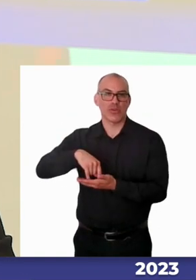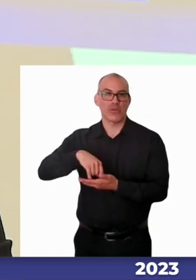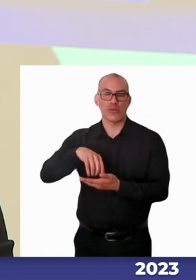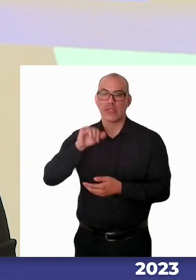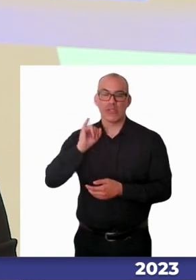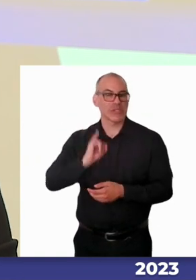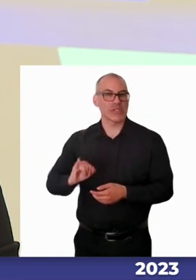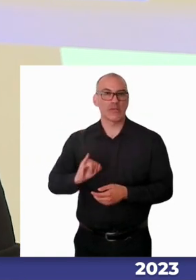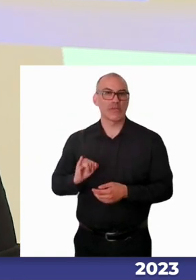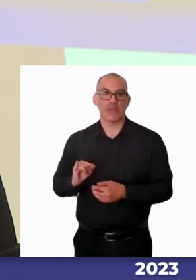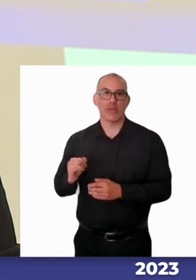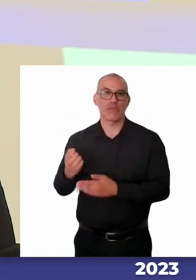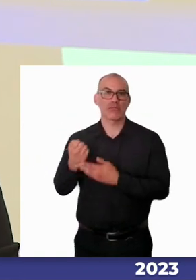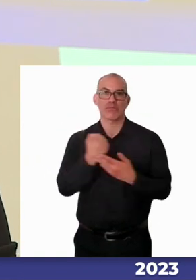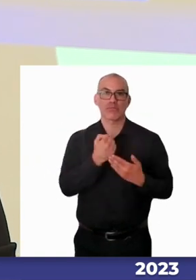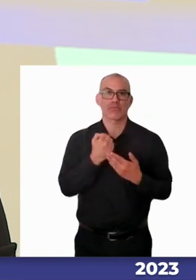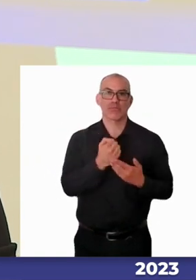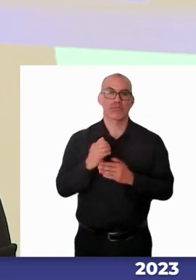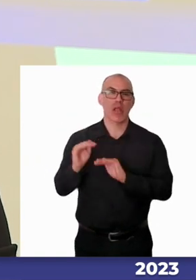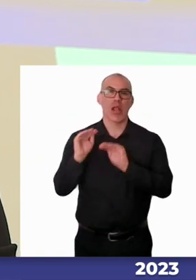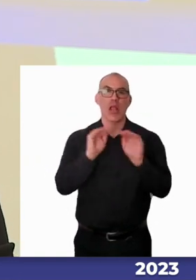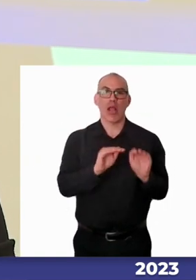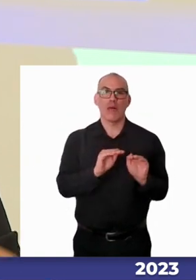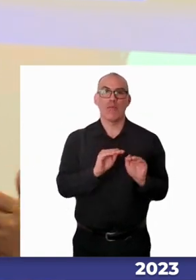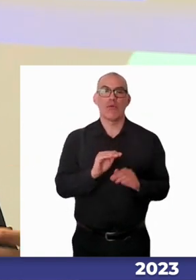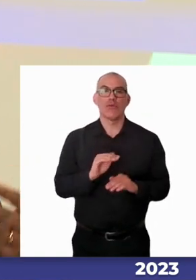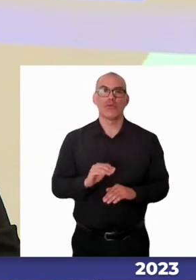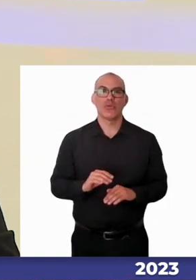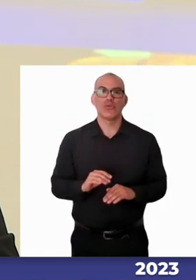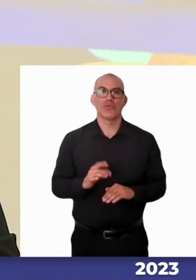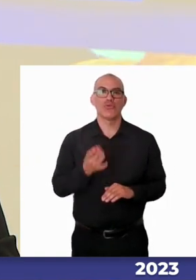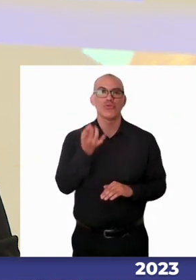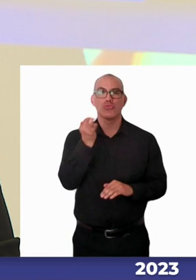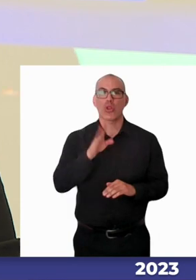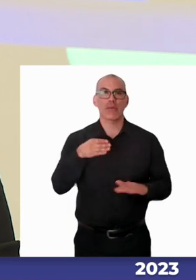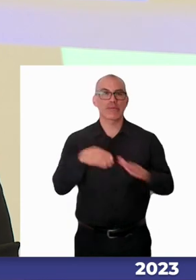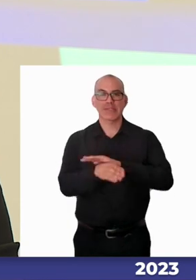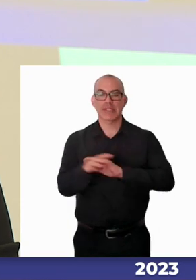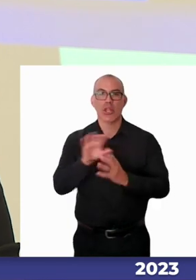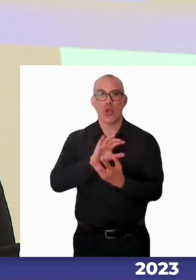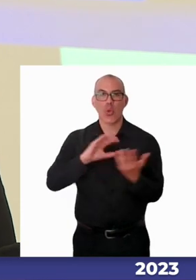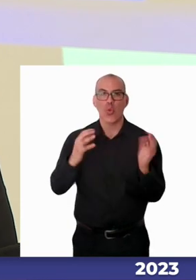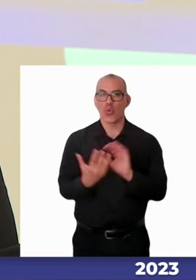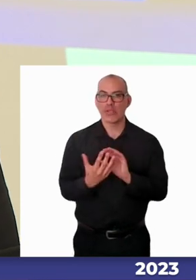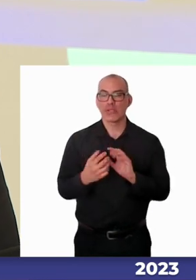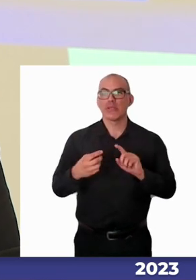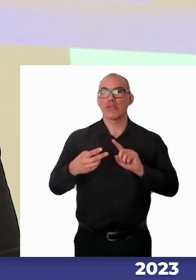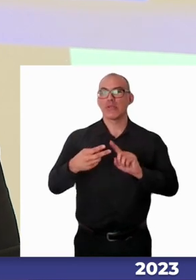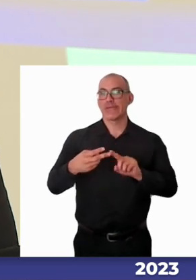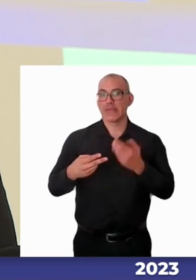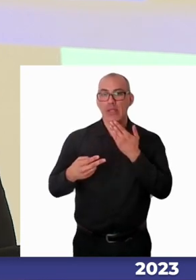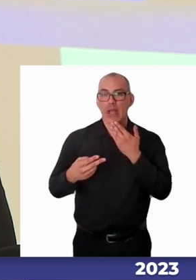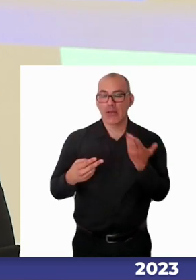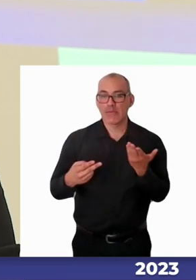gran apoyo no solo en la accesibilidad universal, sino también desde el punto de vista de la generación de